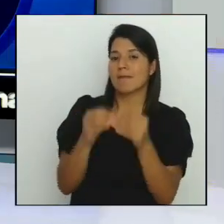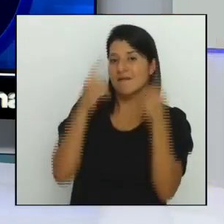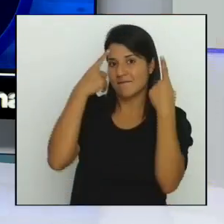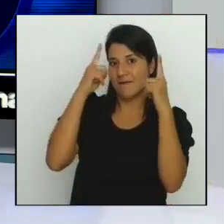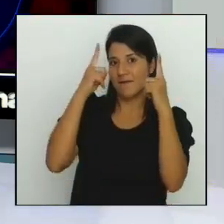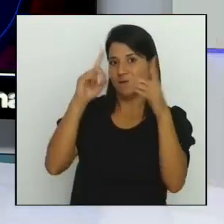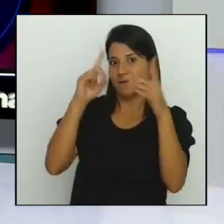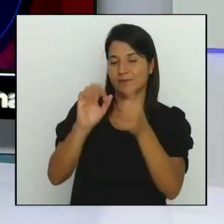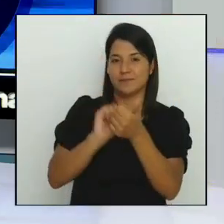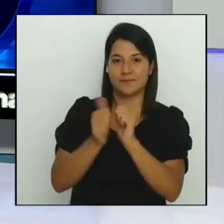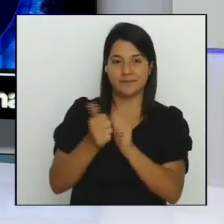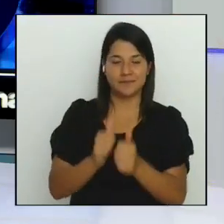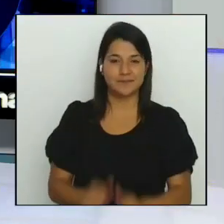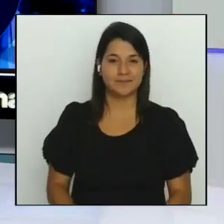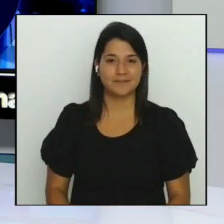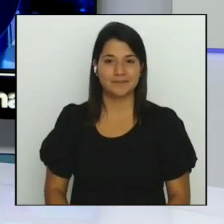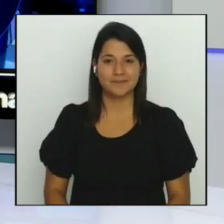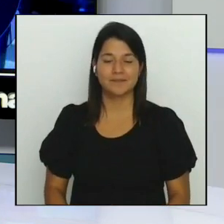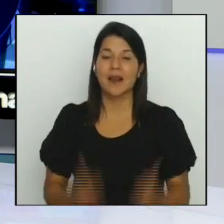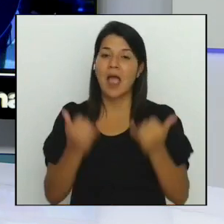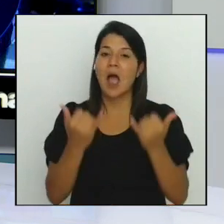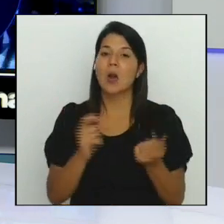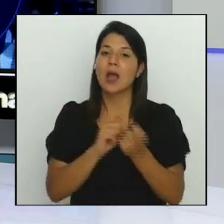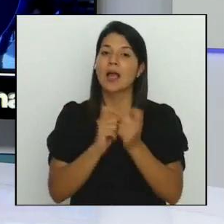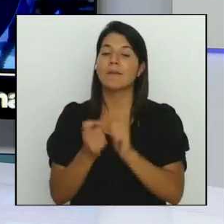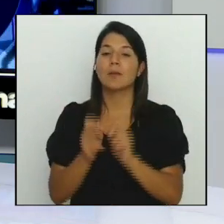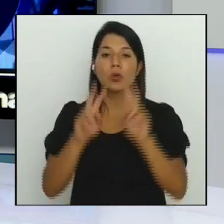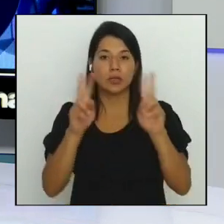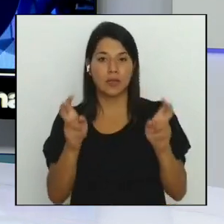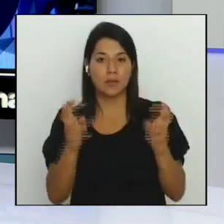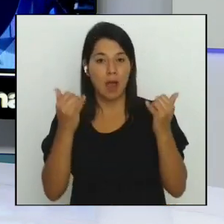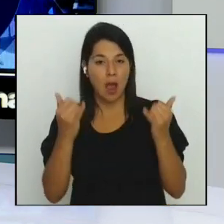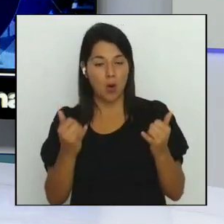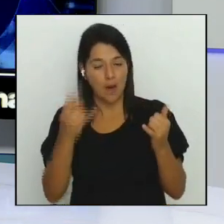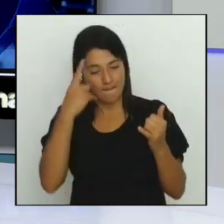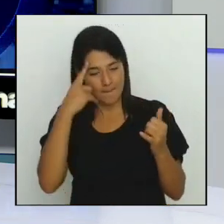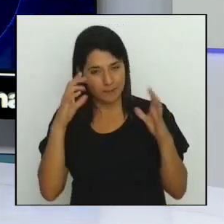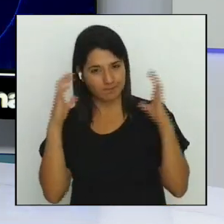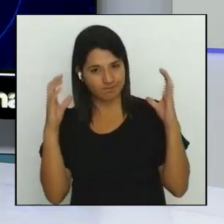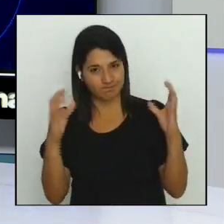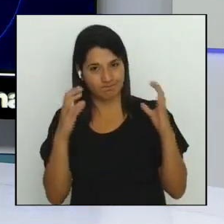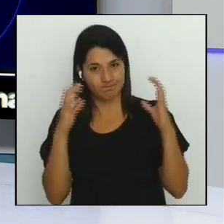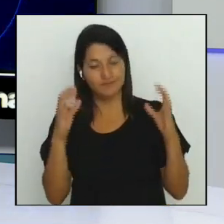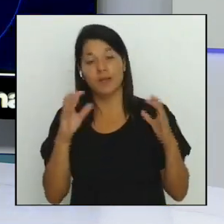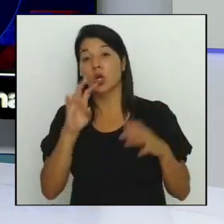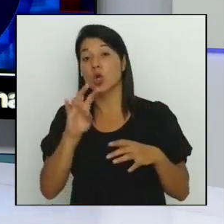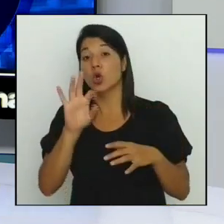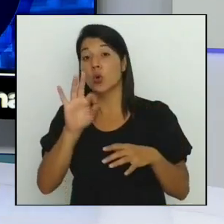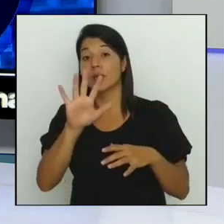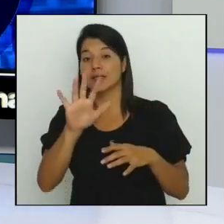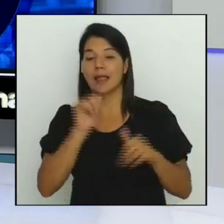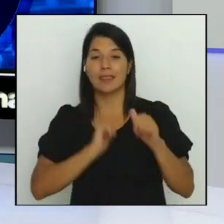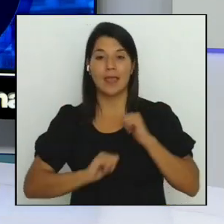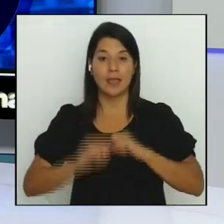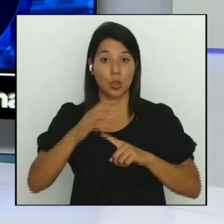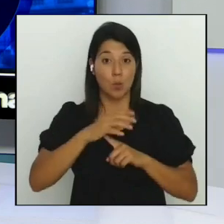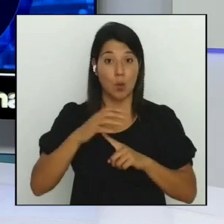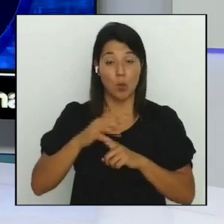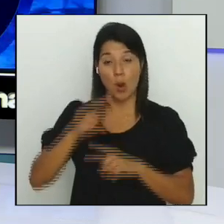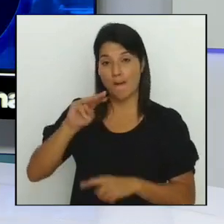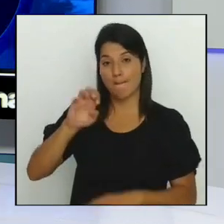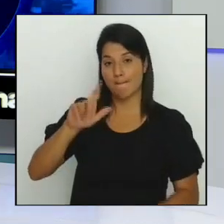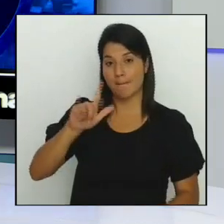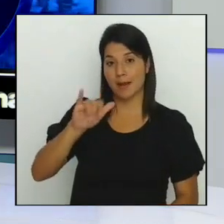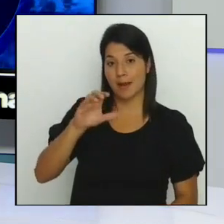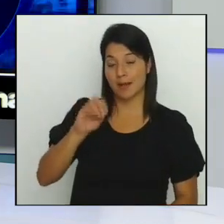ahora vamos a cambiar de temas para conmemorar su aniversario 95 el teatro popular Melico Salazar realizará este fin de